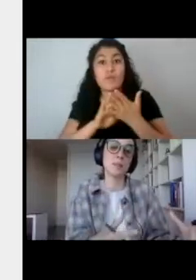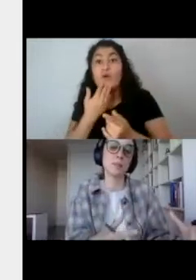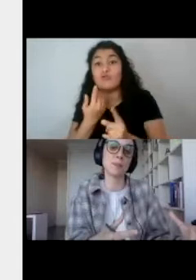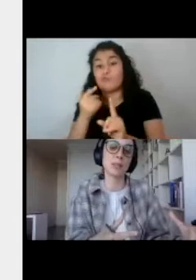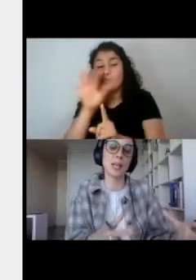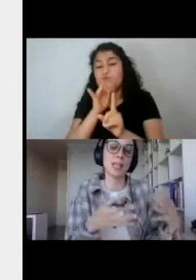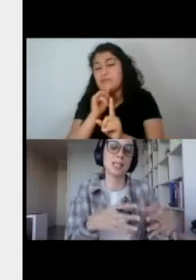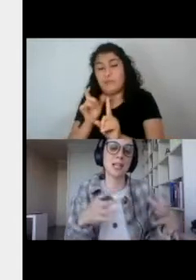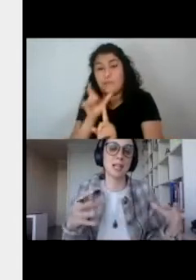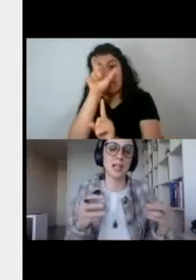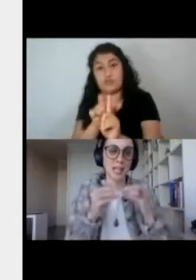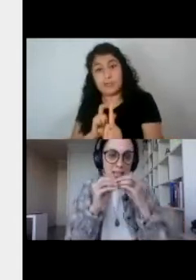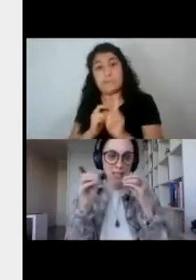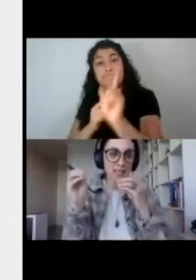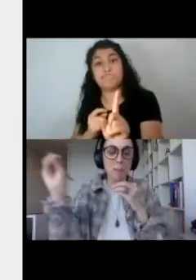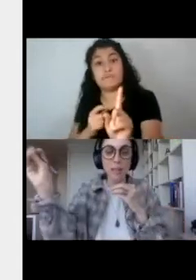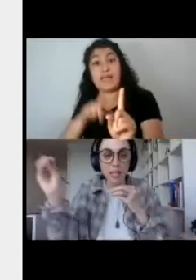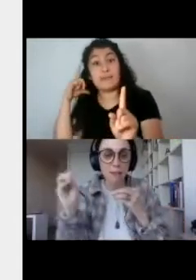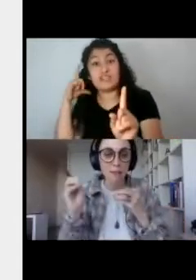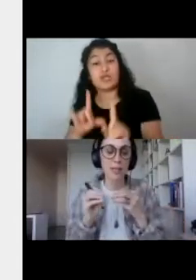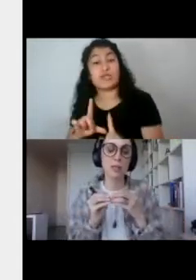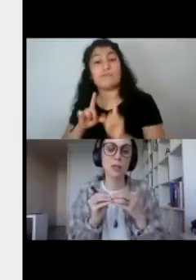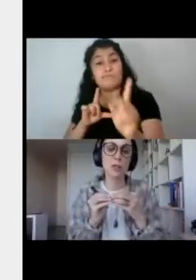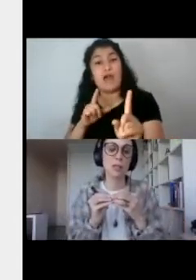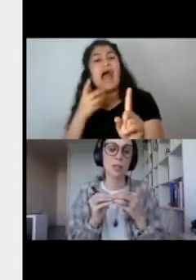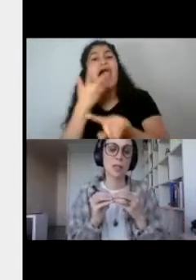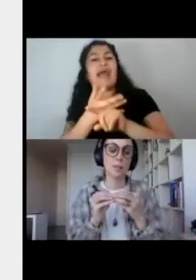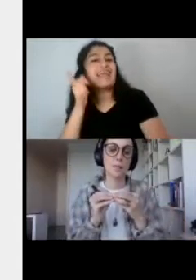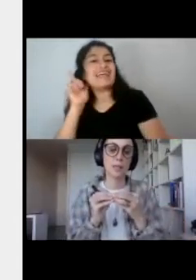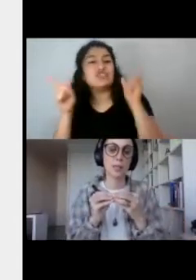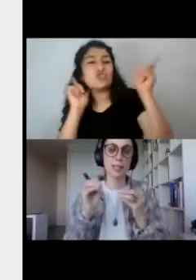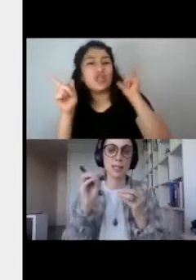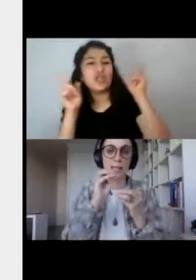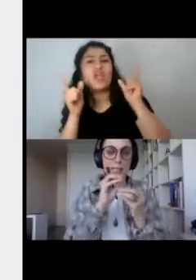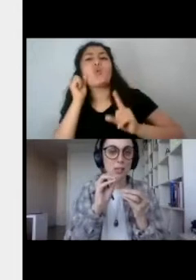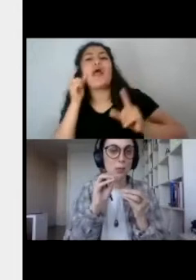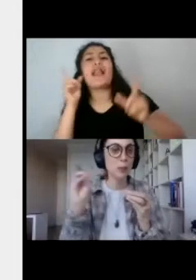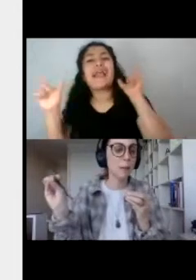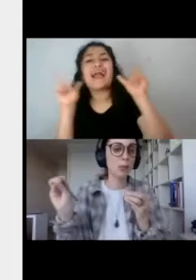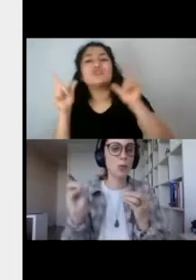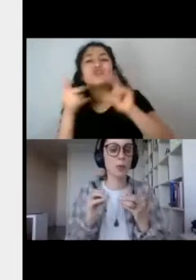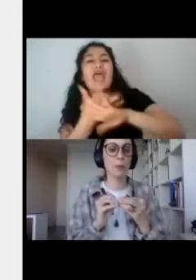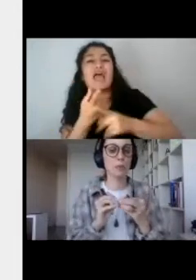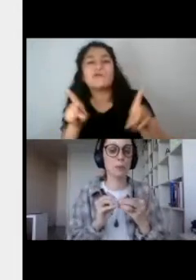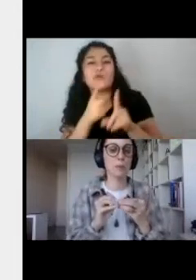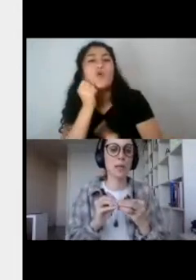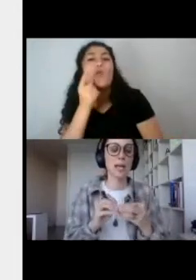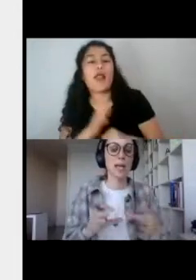en ese epígrafe, en ese subcapítulo?